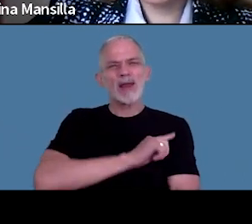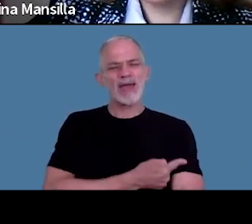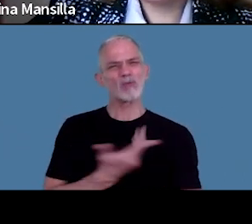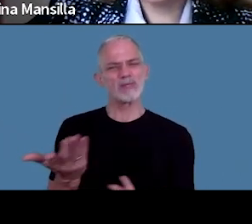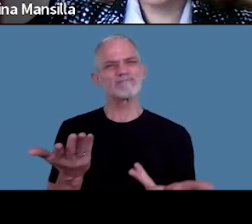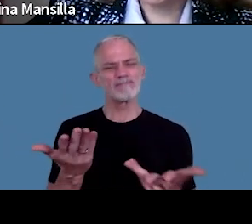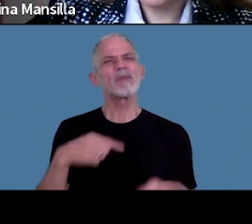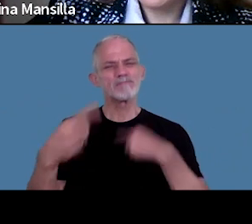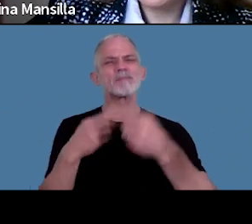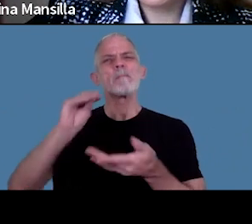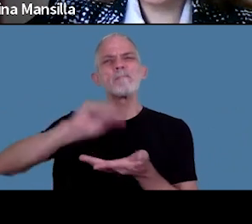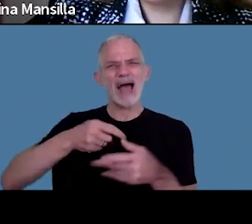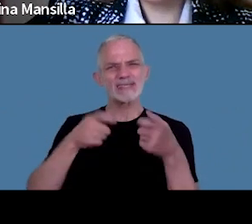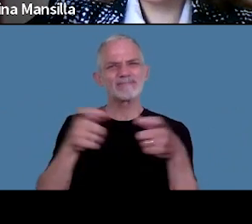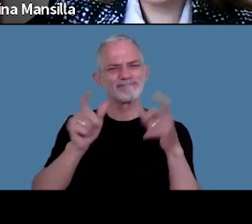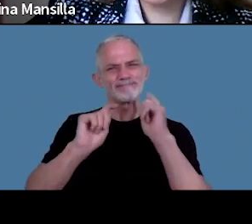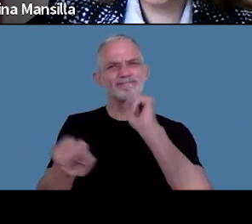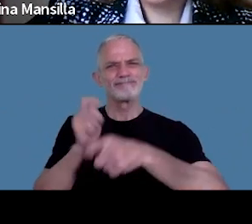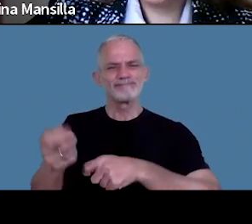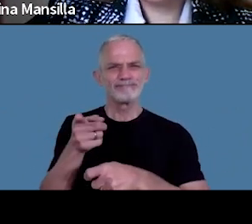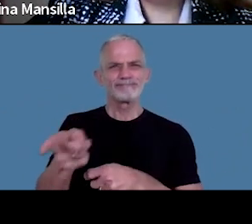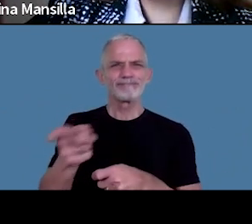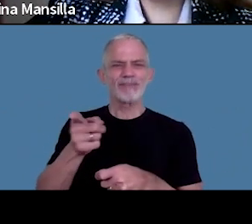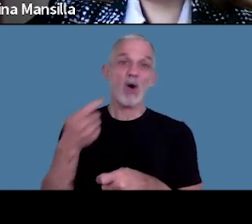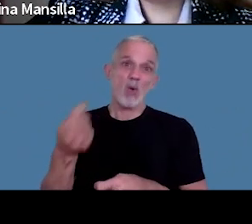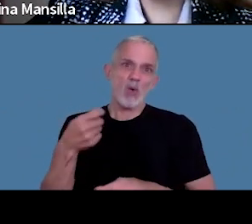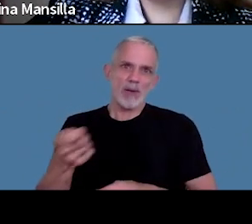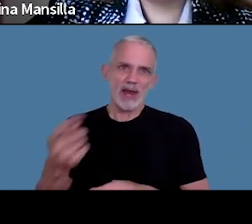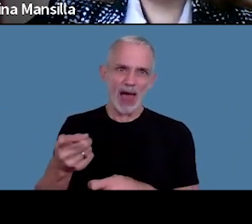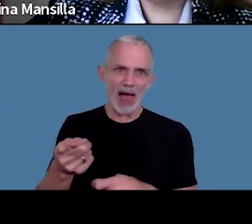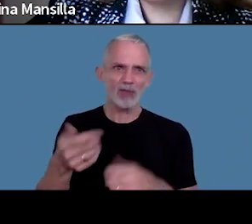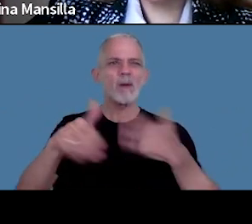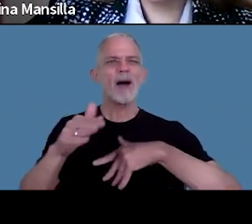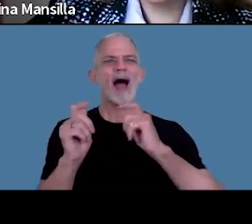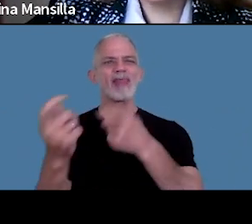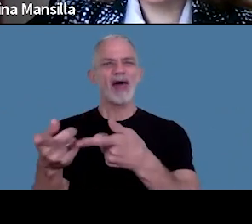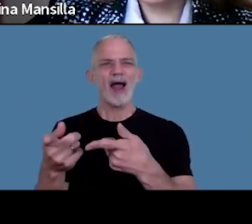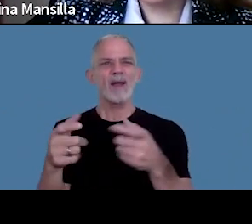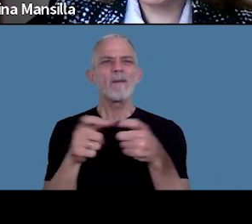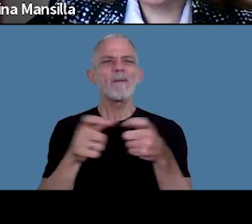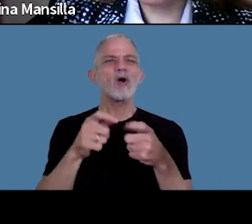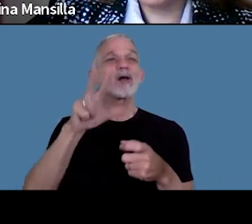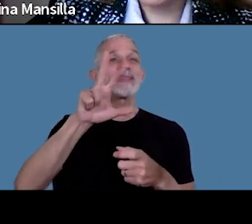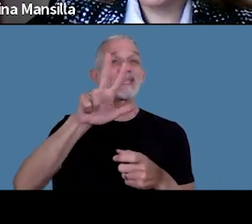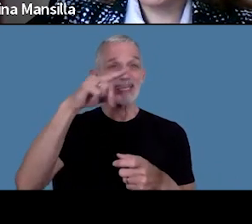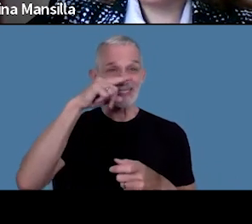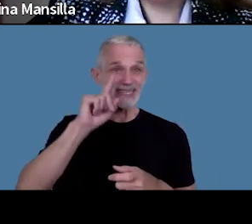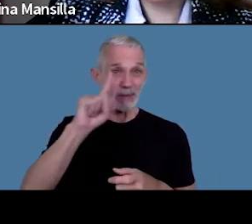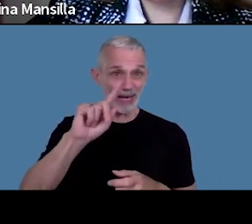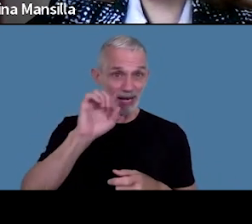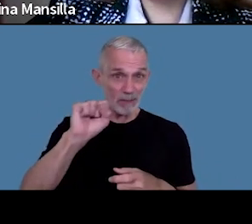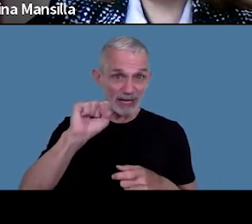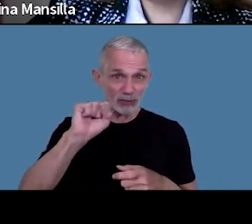debe seguir apoyando a este sector y se va a otorgar un refuerzo de 37.000 pesos